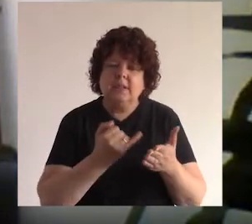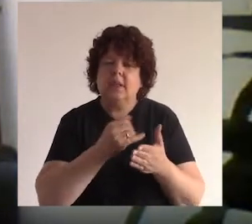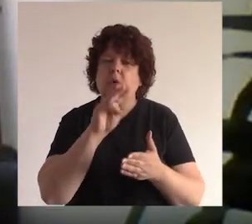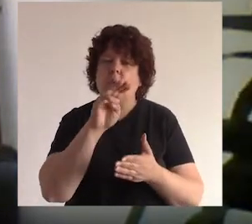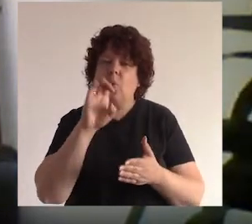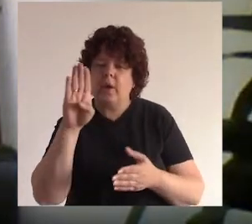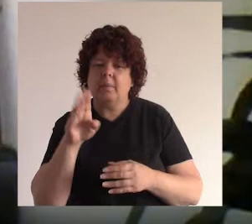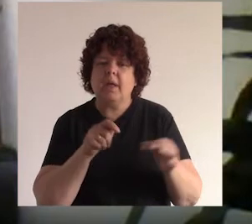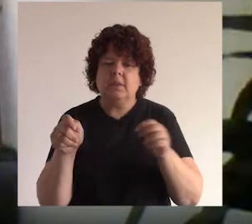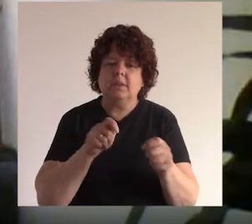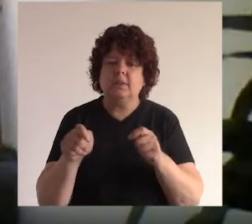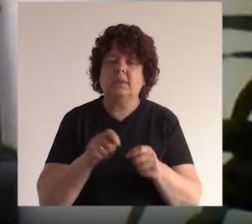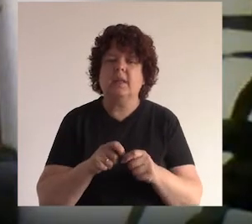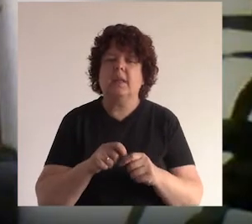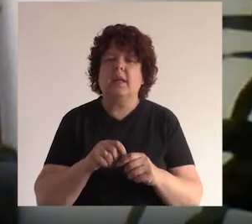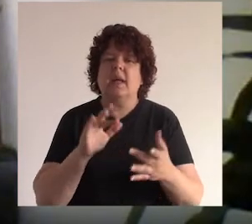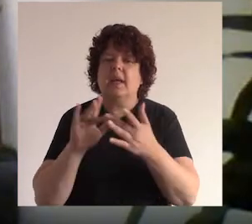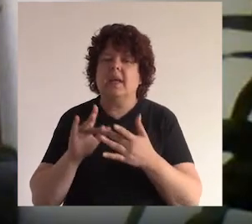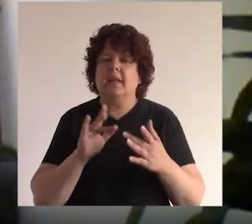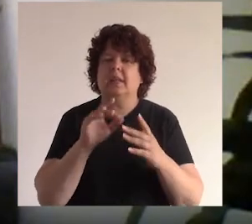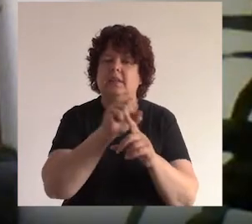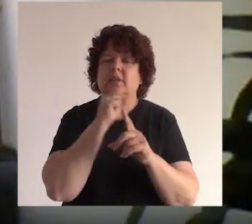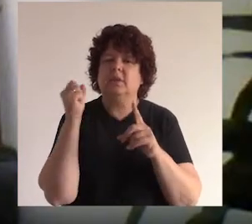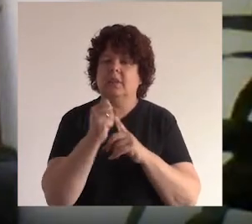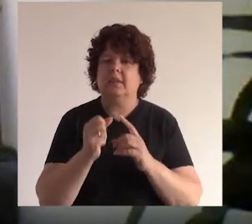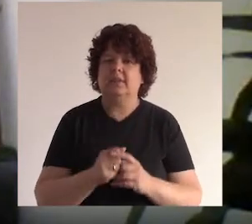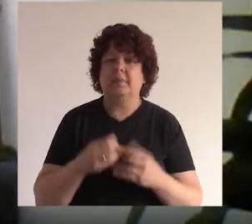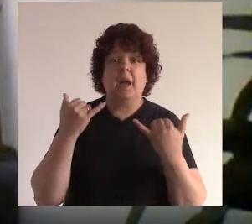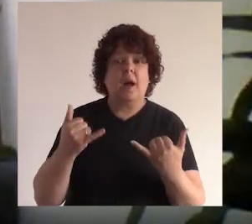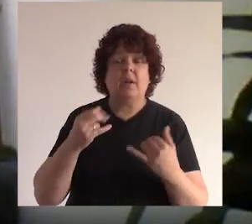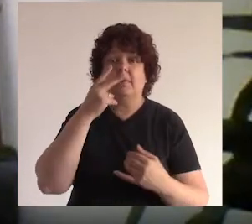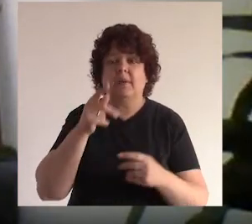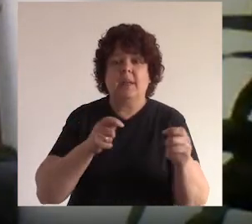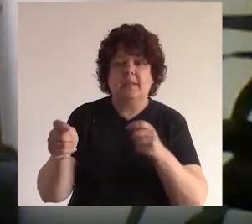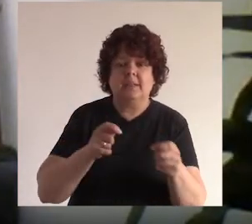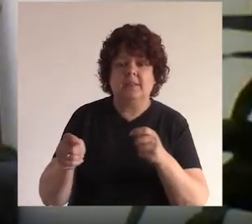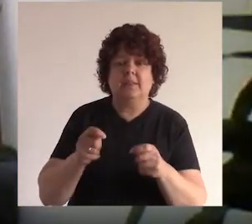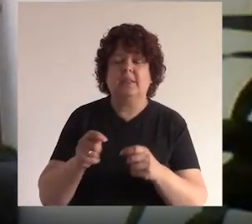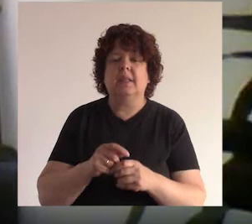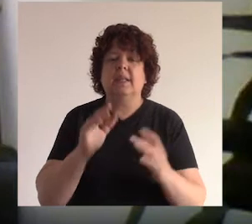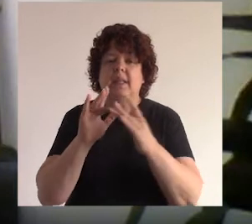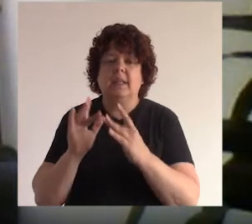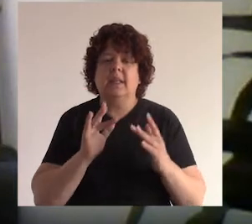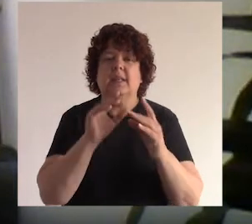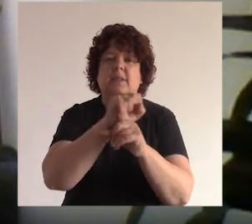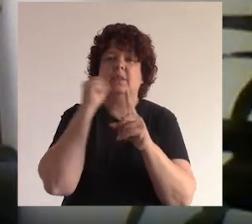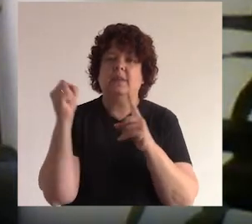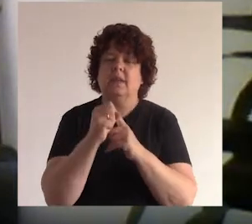y gestión de redes sociales así que vamos a ver hoy día el tema de la gestión de redes sociales